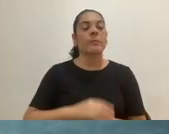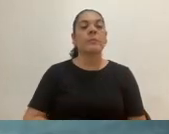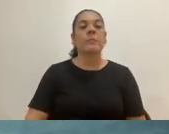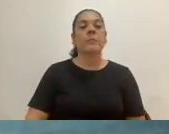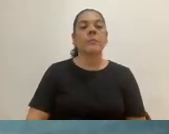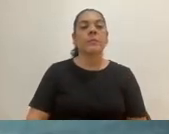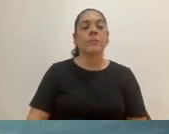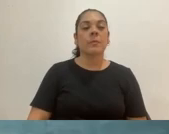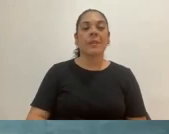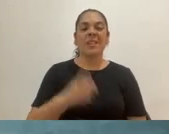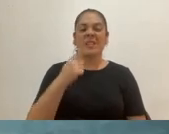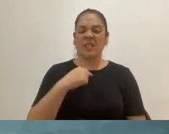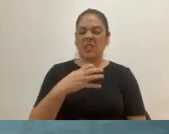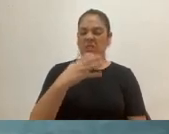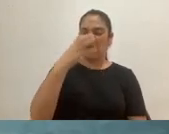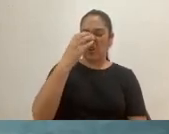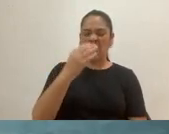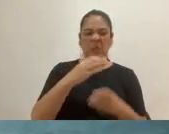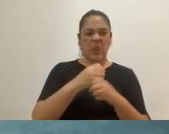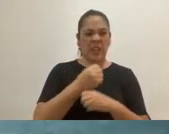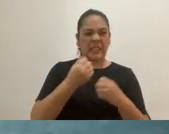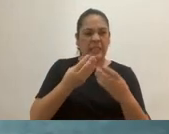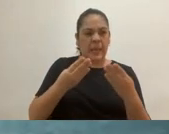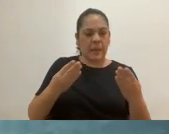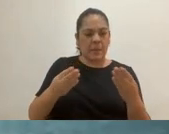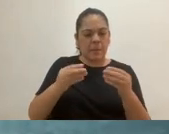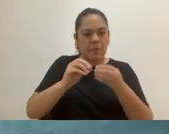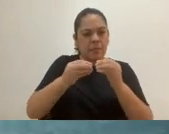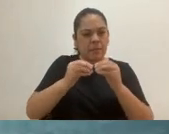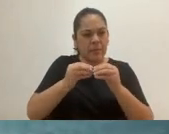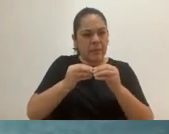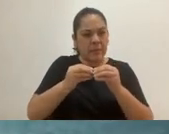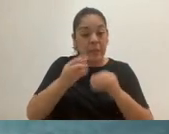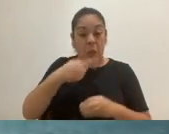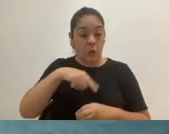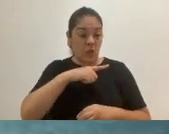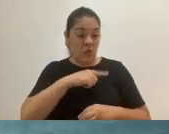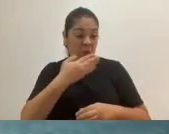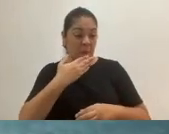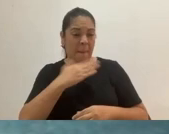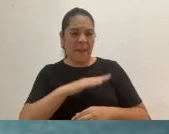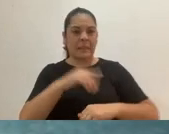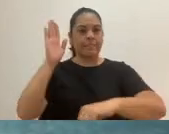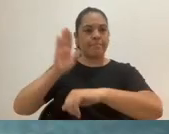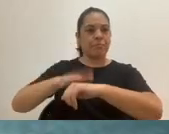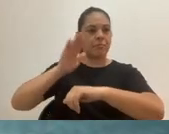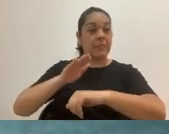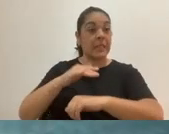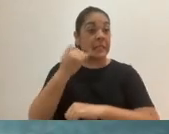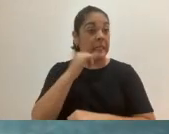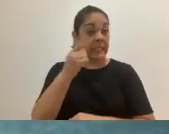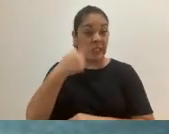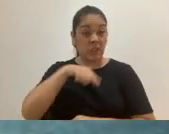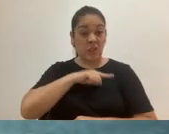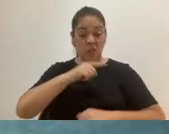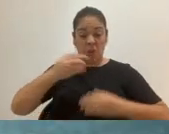Aún odio hacer manualidades. Si lo hacíamos mal nos pegaba. Si nos manchábamos también.